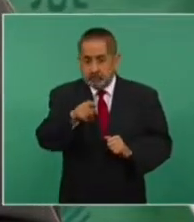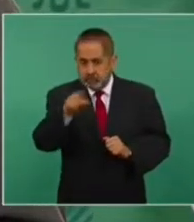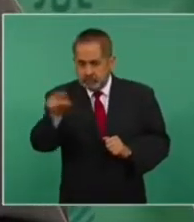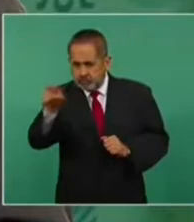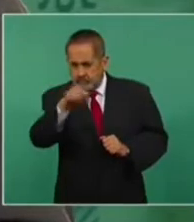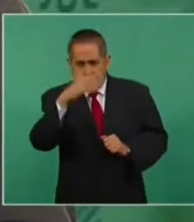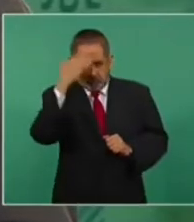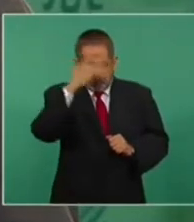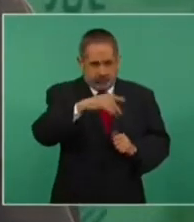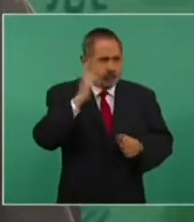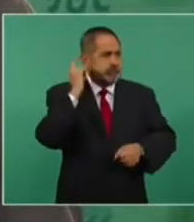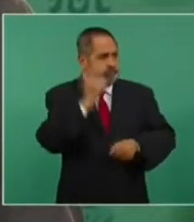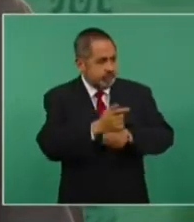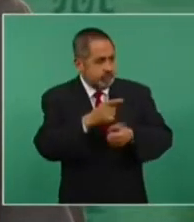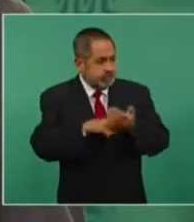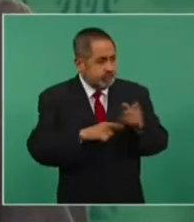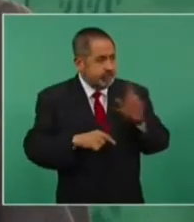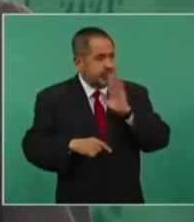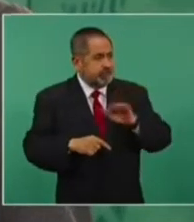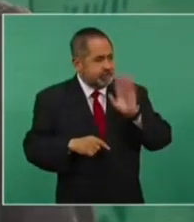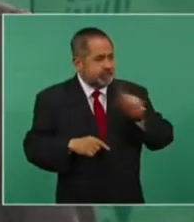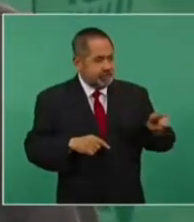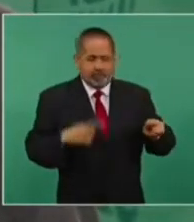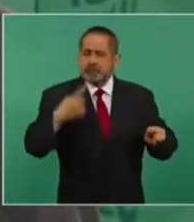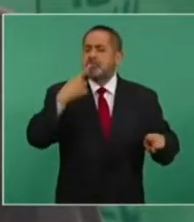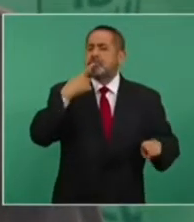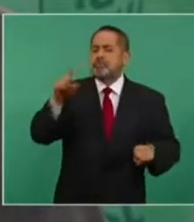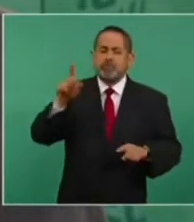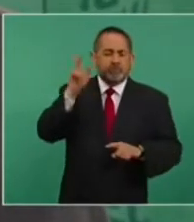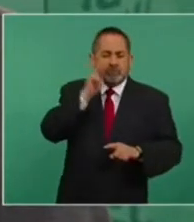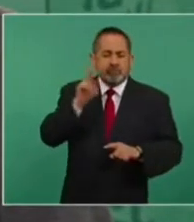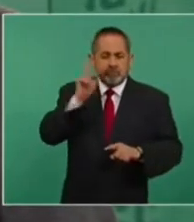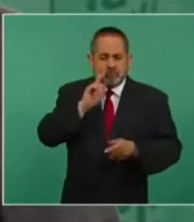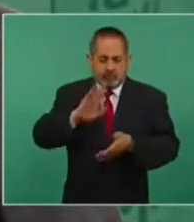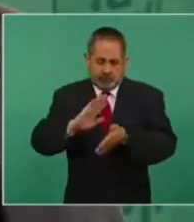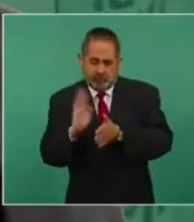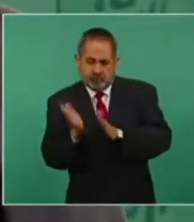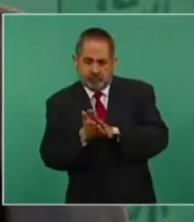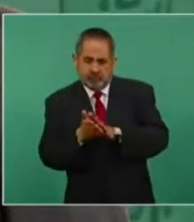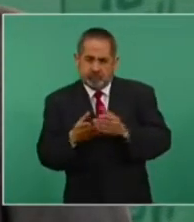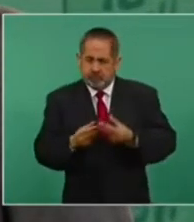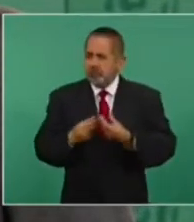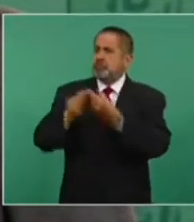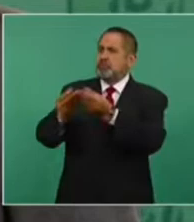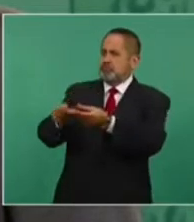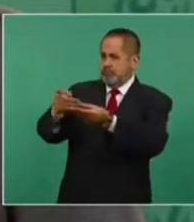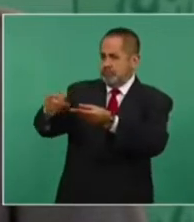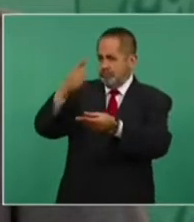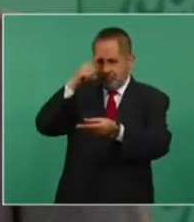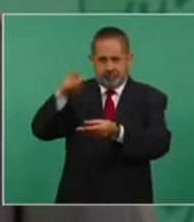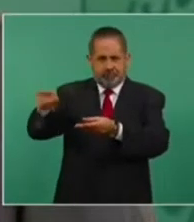a las instancias correspondientes